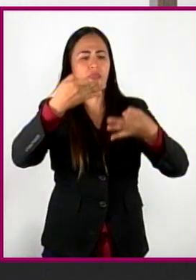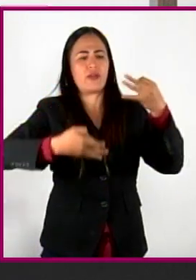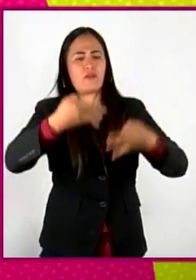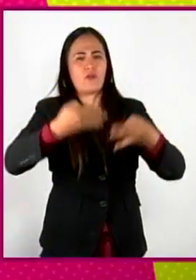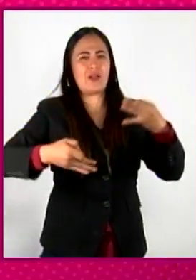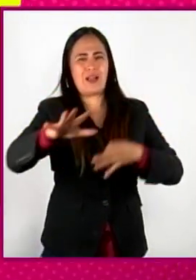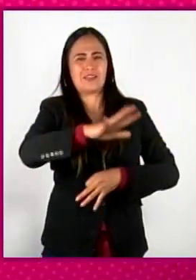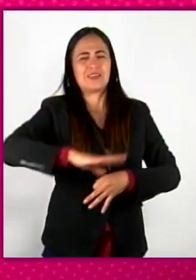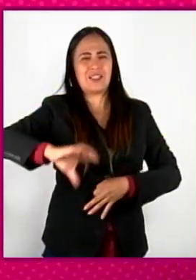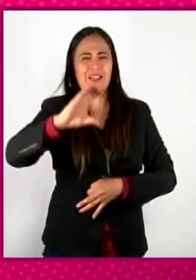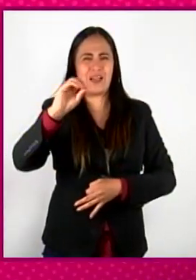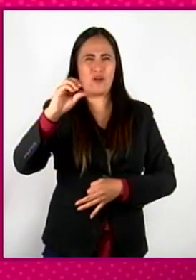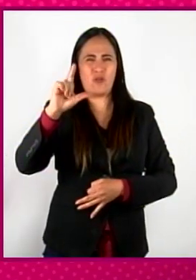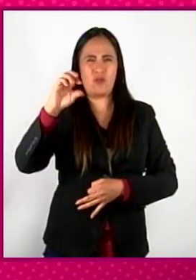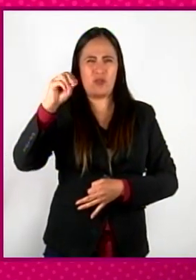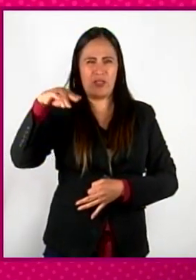colonia.